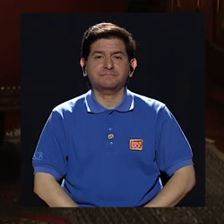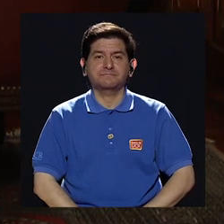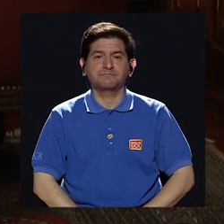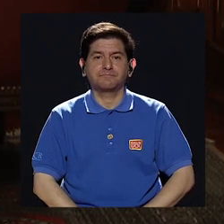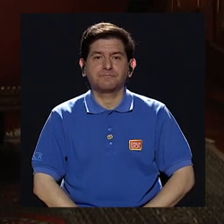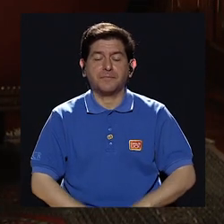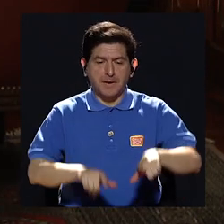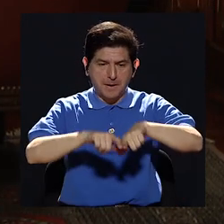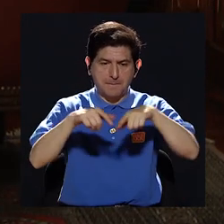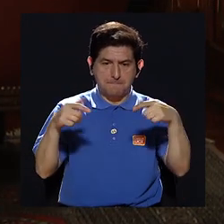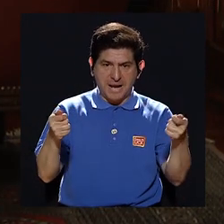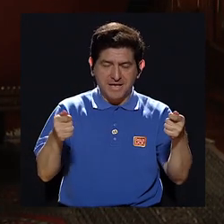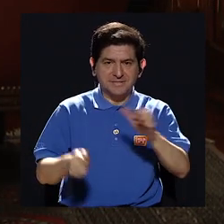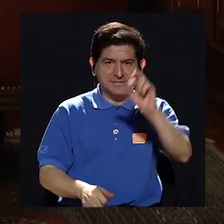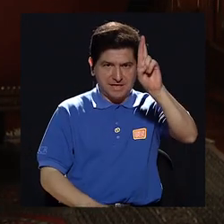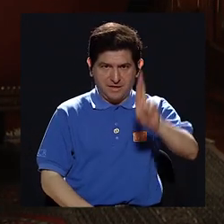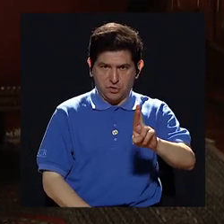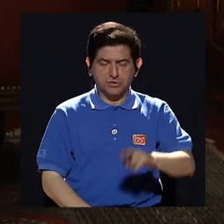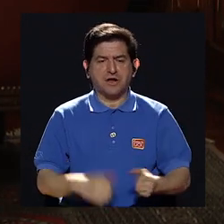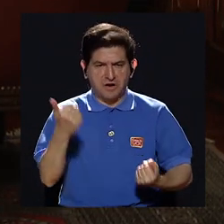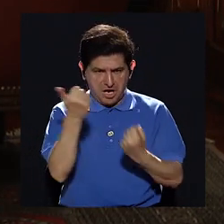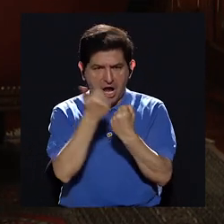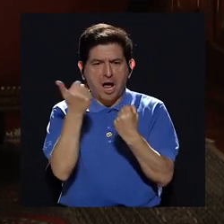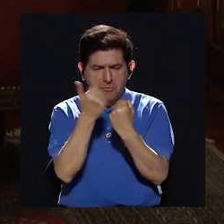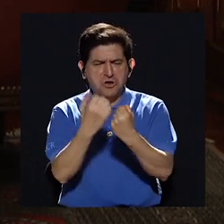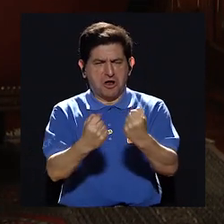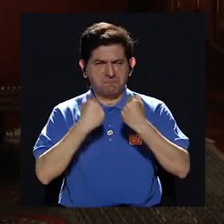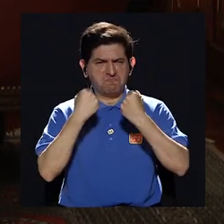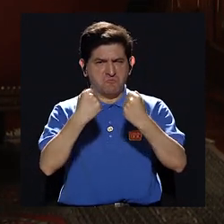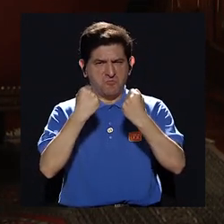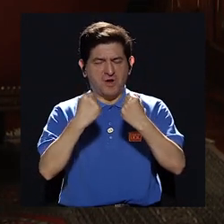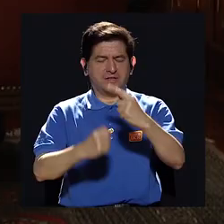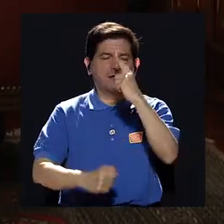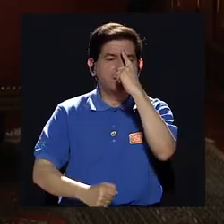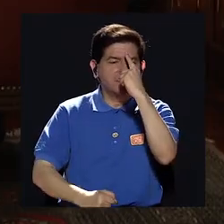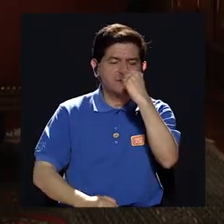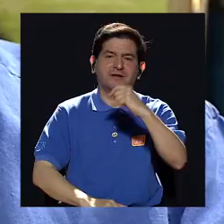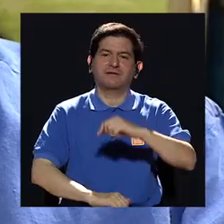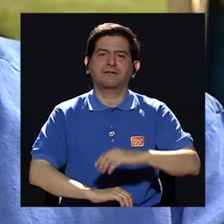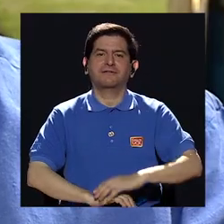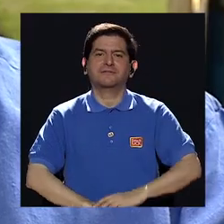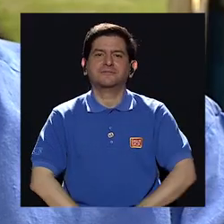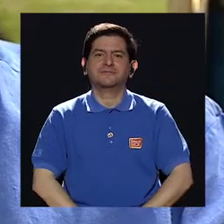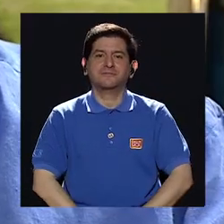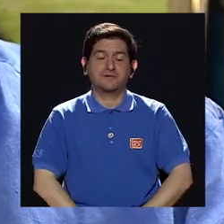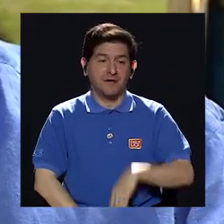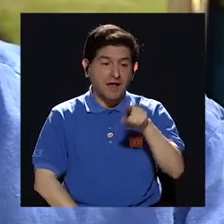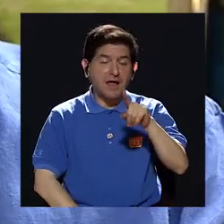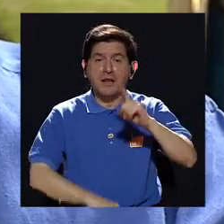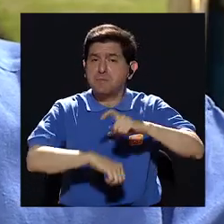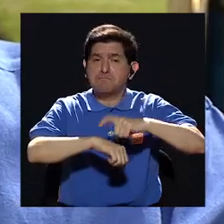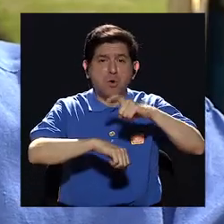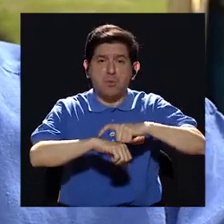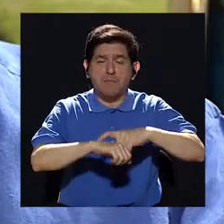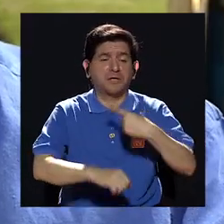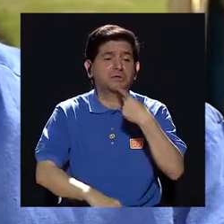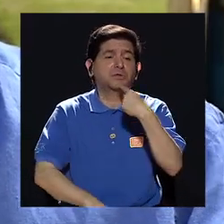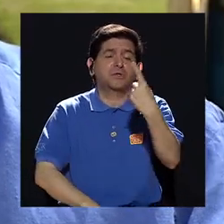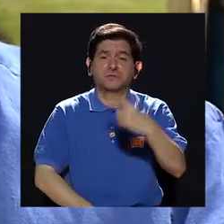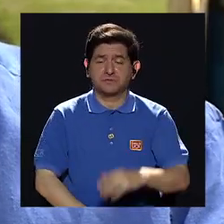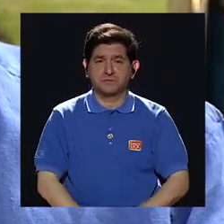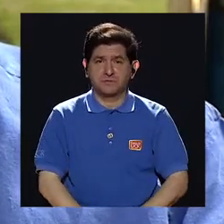La prensa costarricense apoyaba fuertemente a Rafael Ángel. Él en algún momento